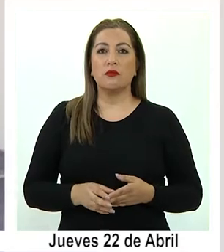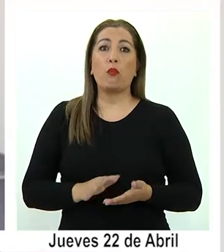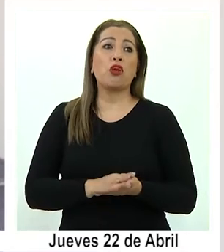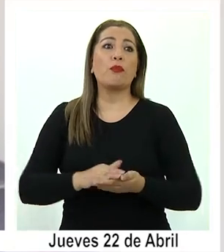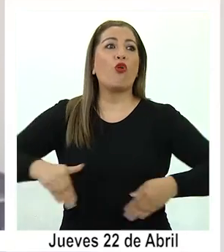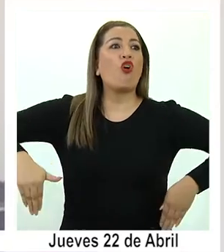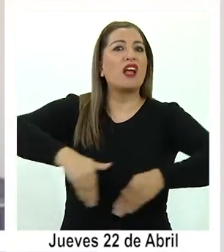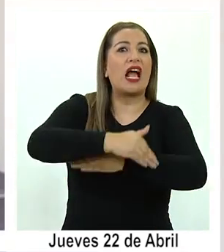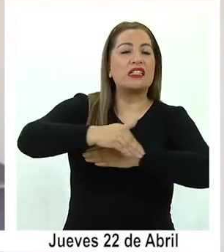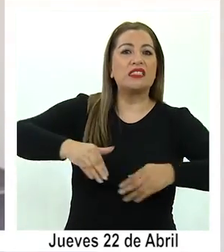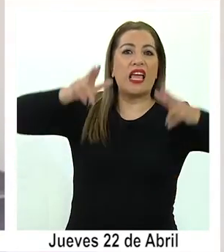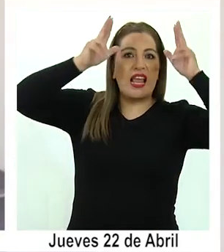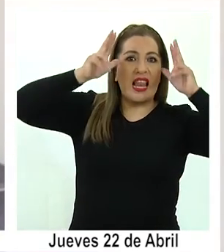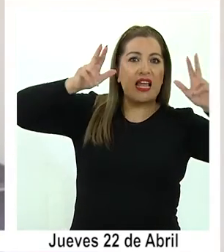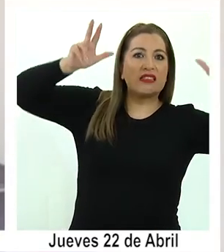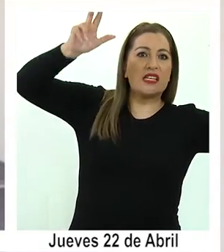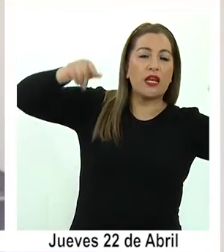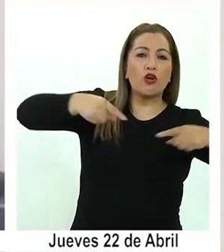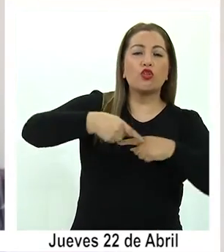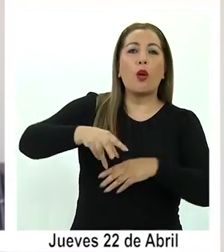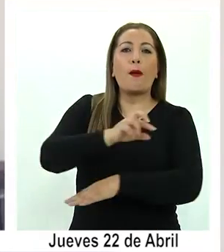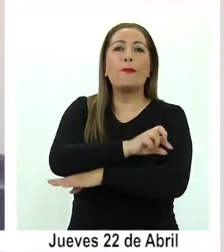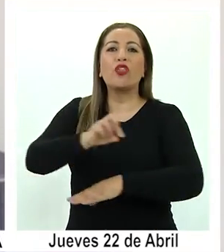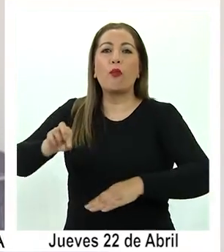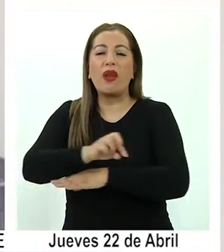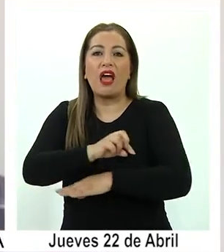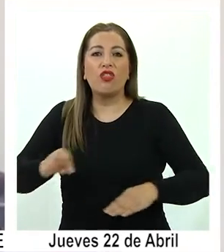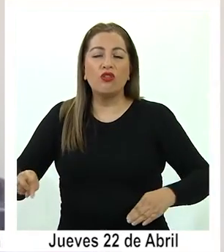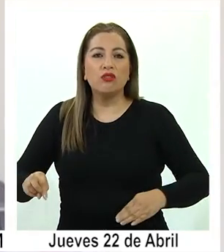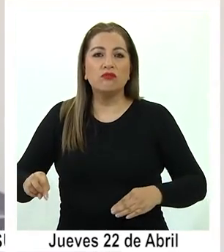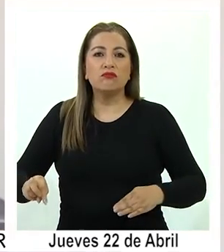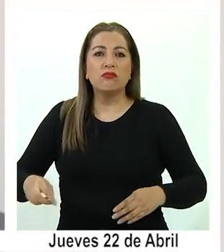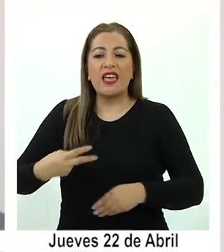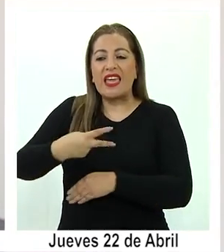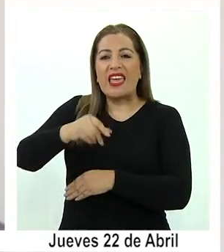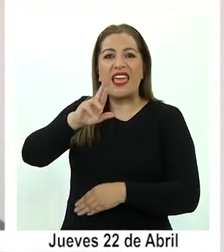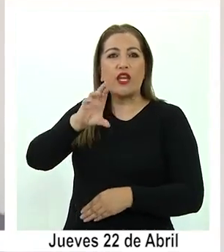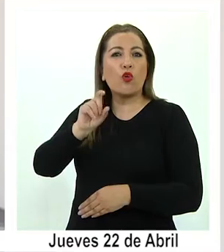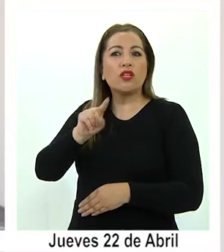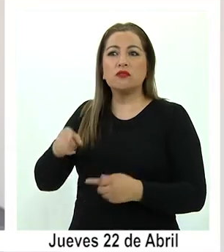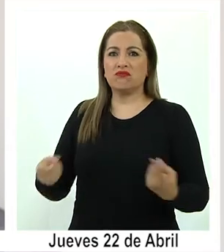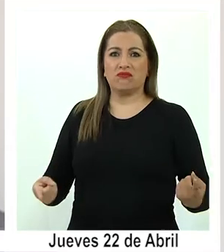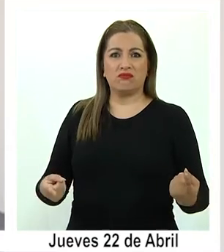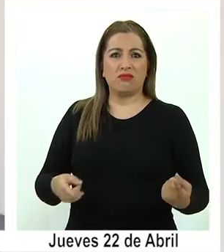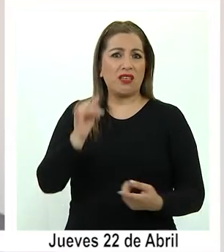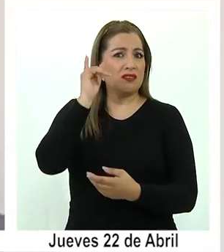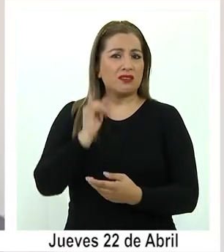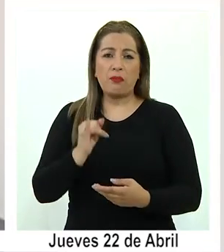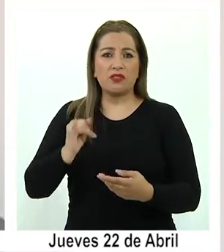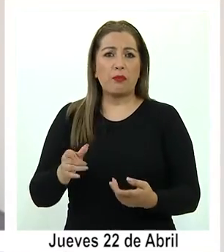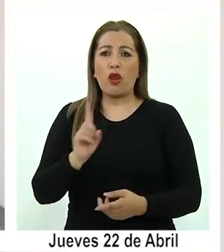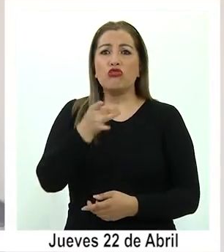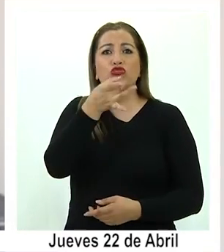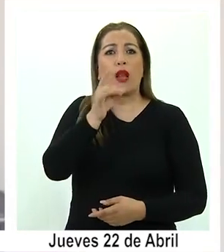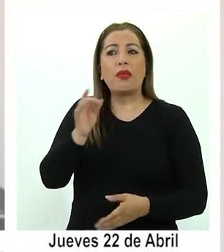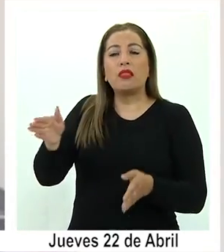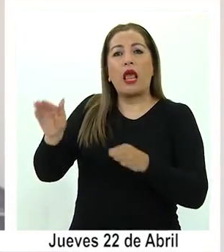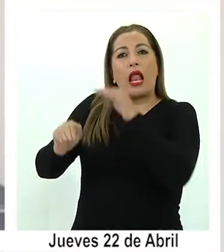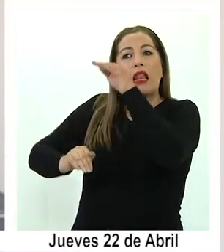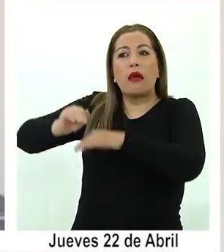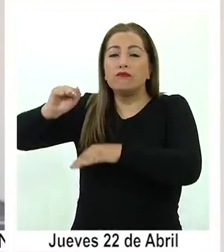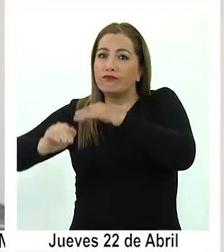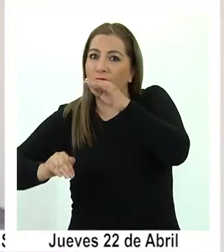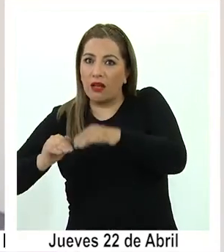¿Por qué no se abrió La Tirana? ¿Por qué no se abrió Salvador Allende? ¿Por qué no se abrió Héroes de la Concepción? En definitiva, hay otras arterias donde